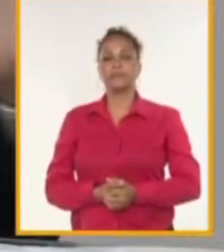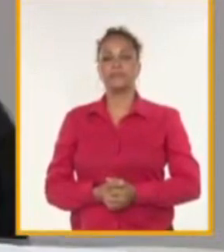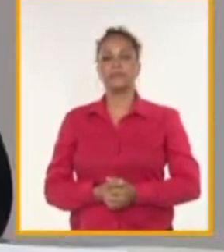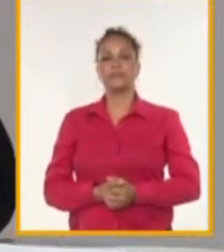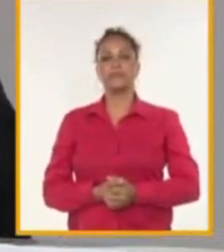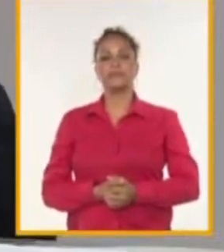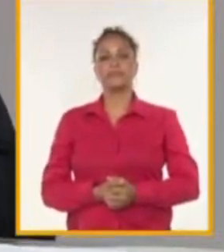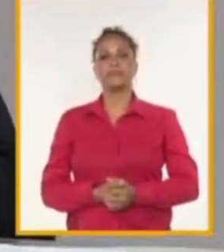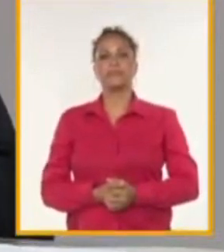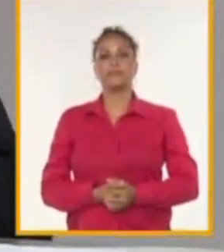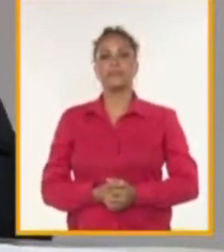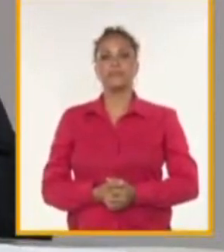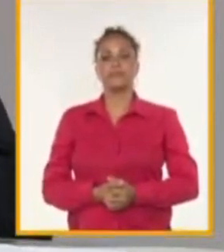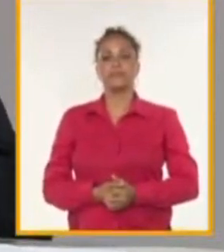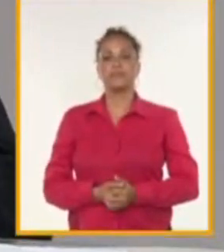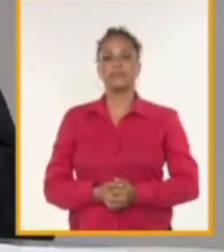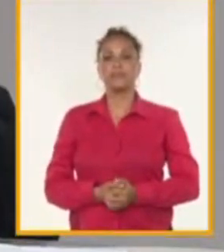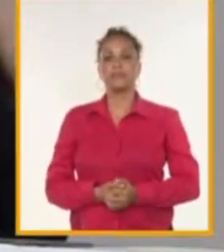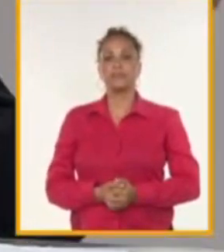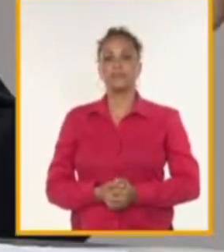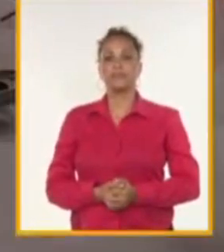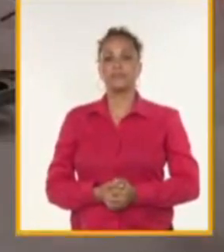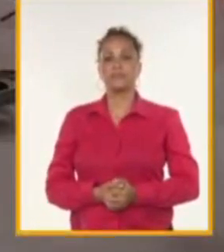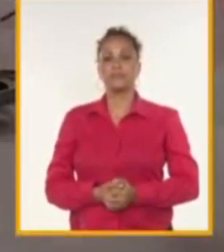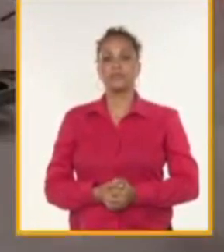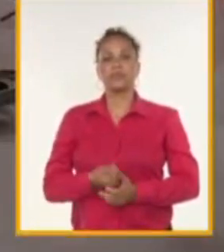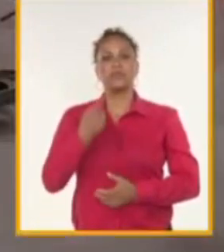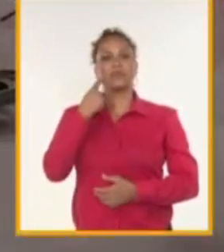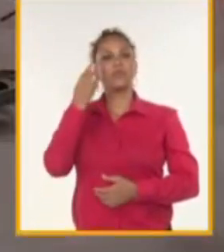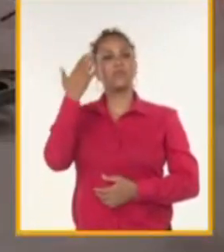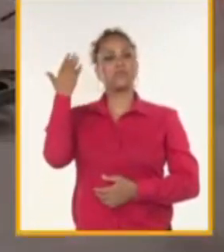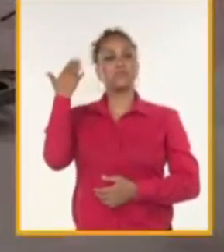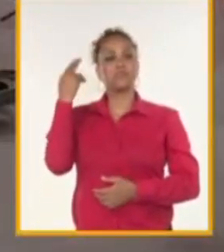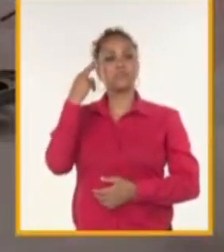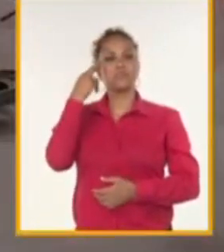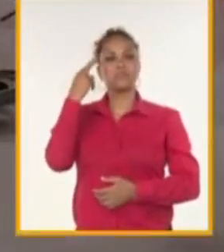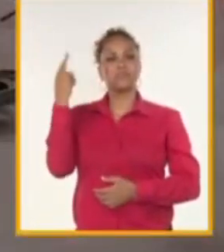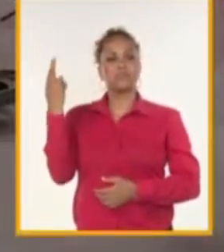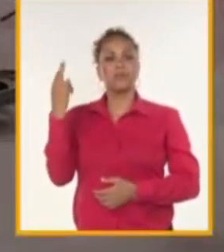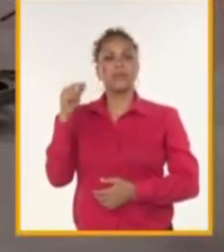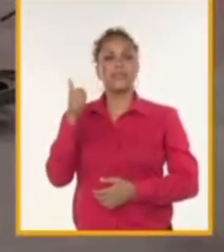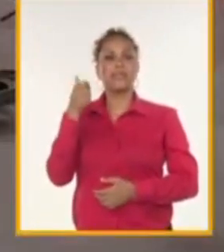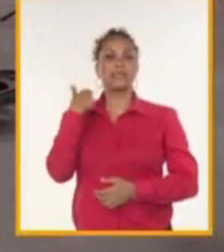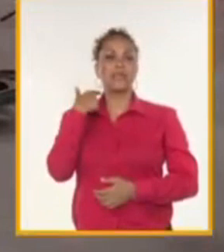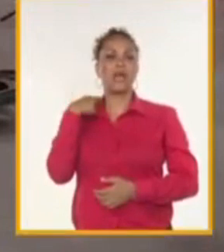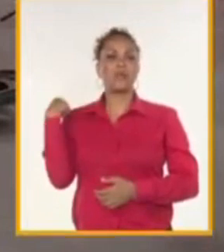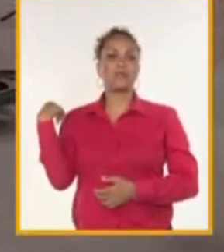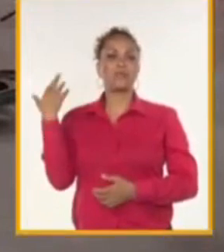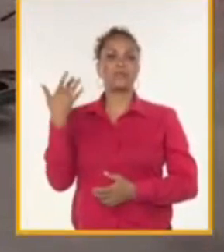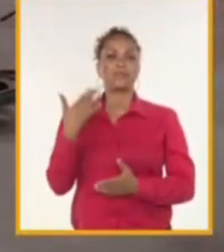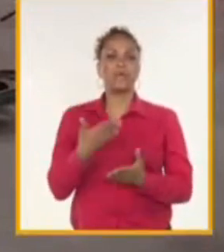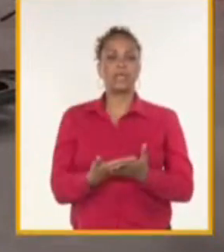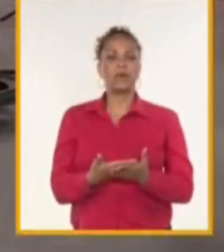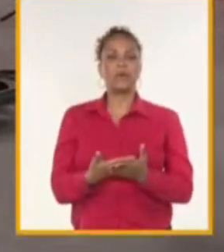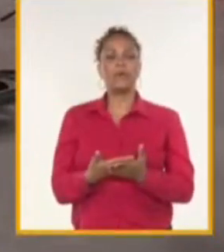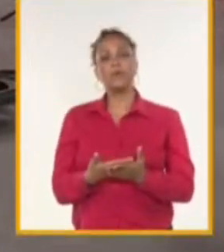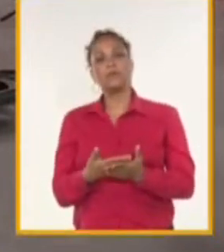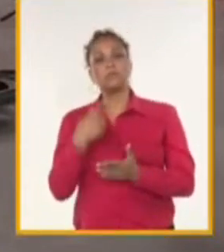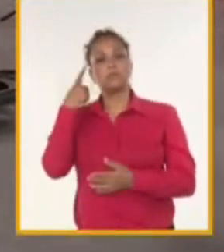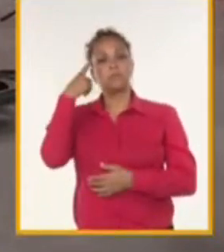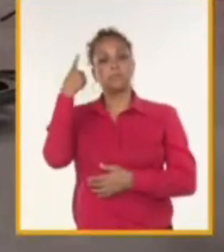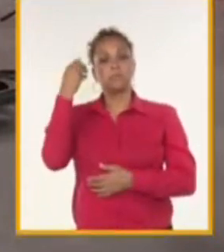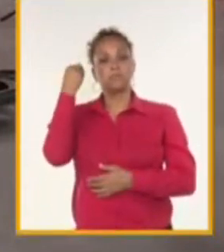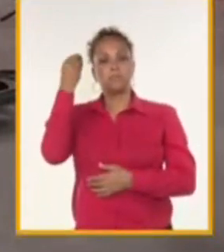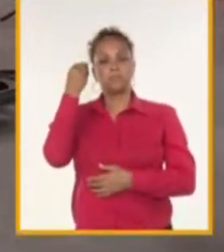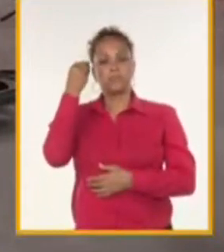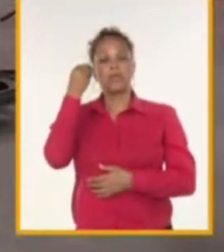una visualización de estos 10 años, es posible afirmar y